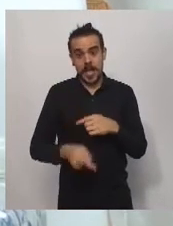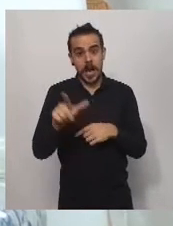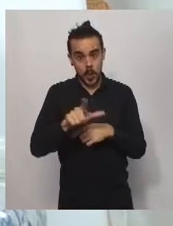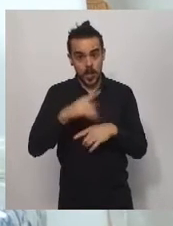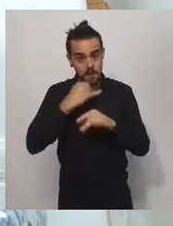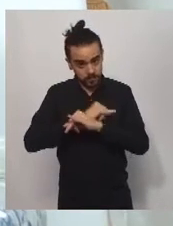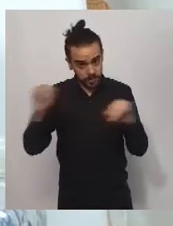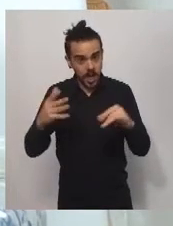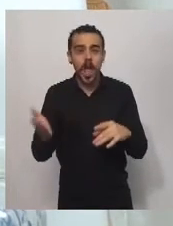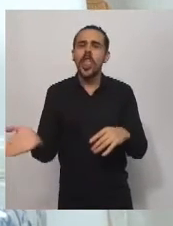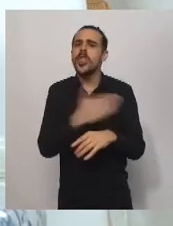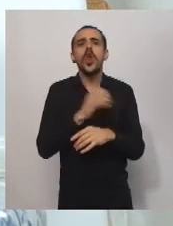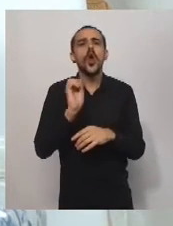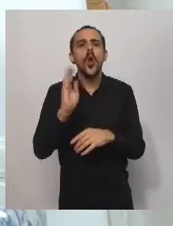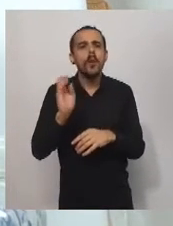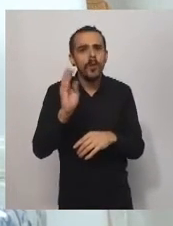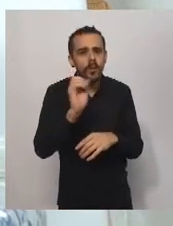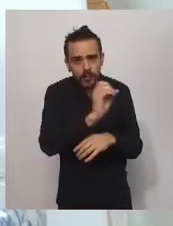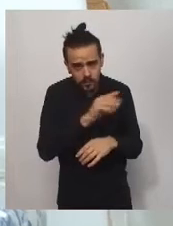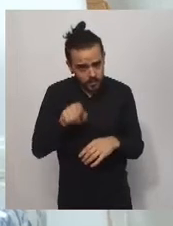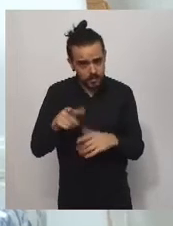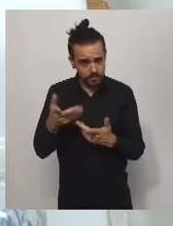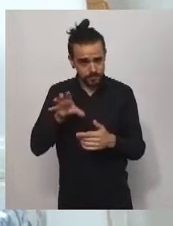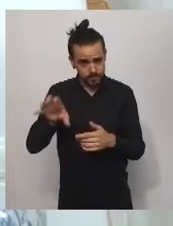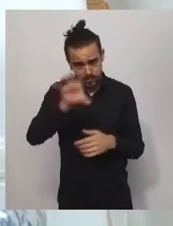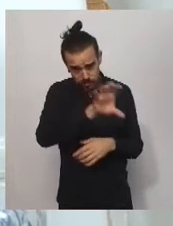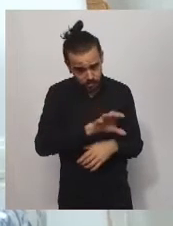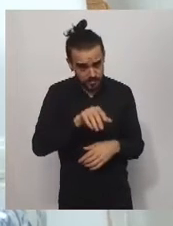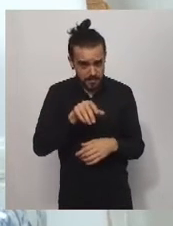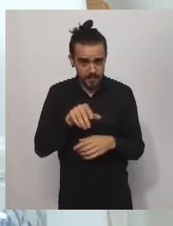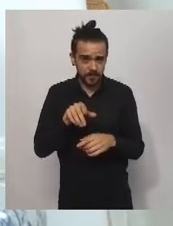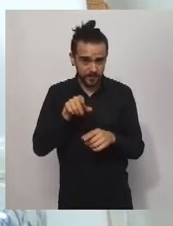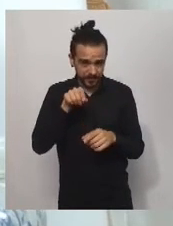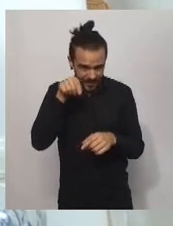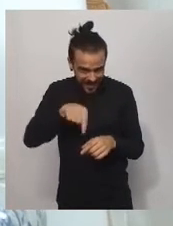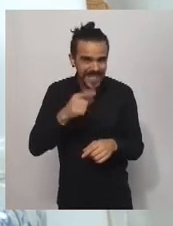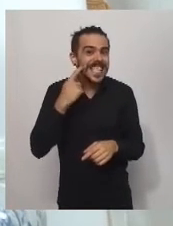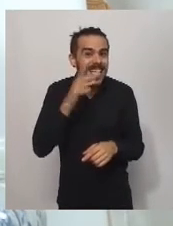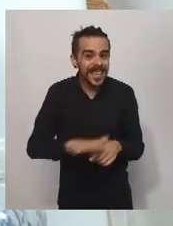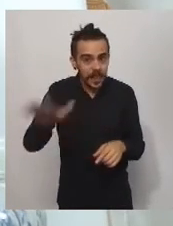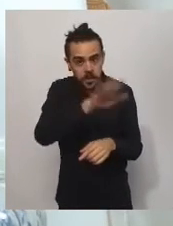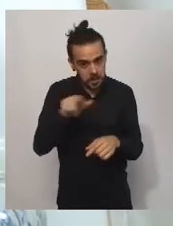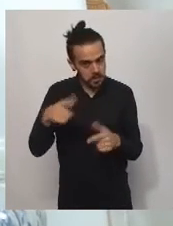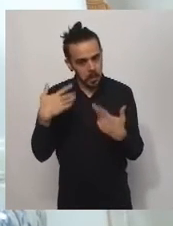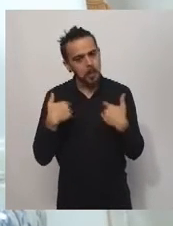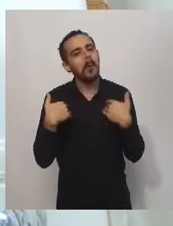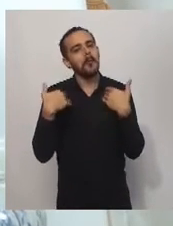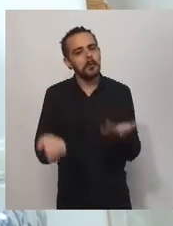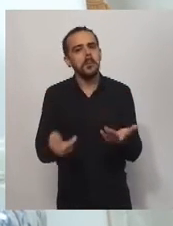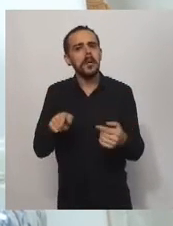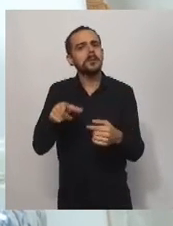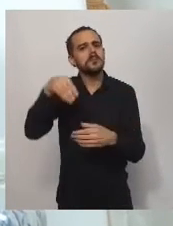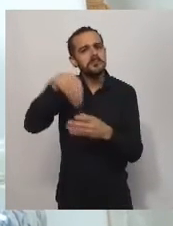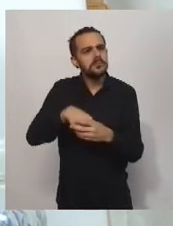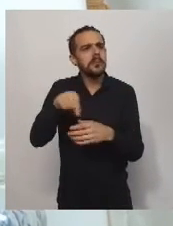los clubes de la provincia van a poder ofrecer a su personal técnico a sus entrenadores